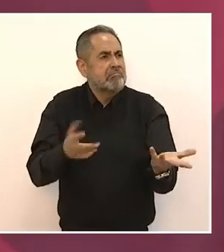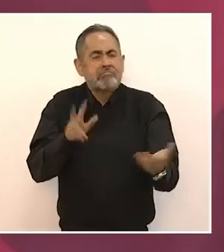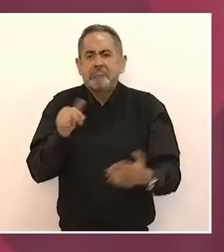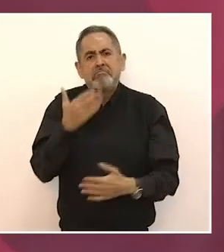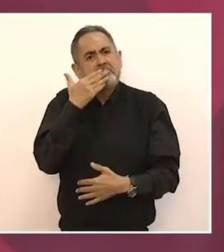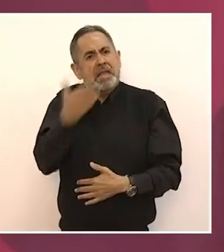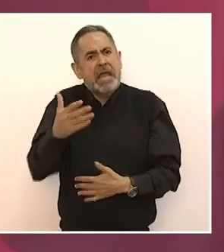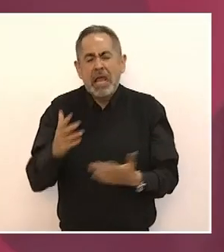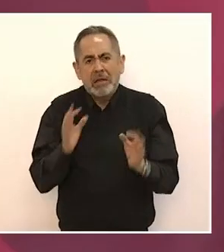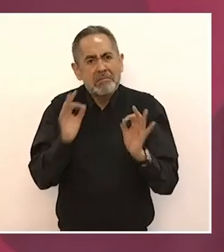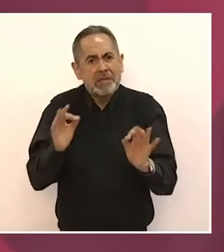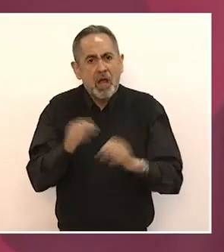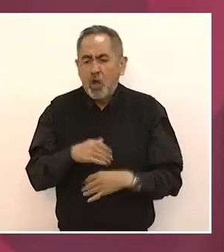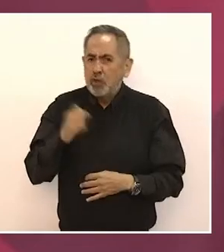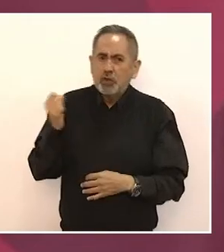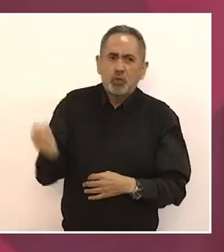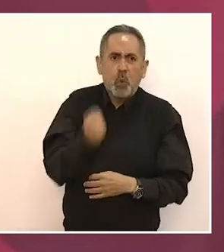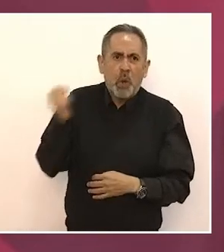tenido suerte,